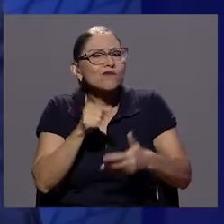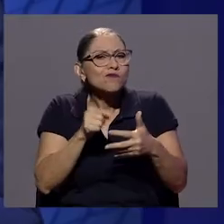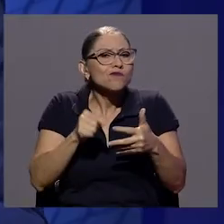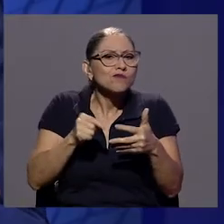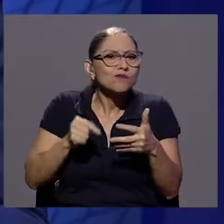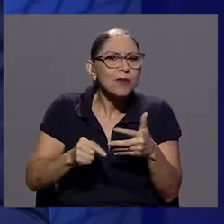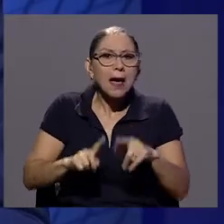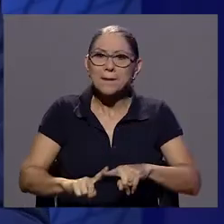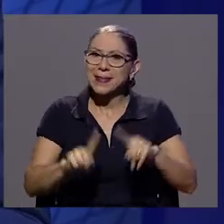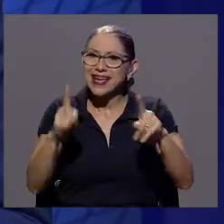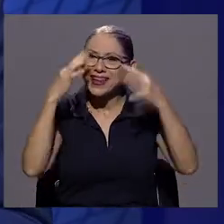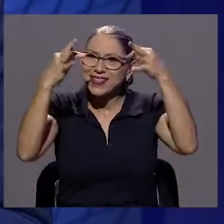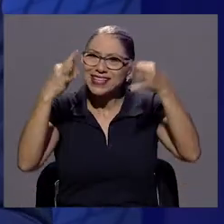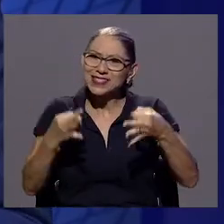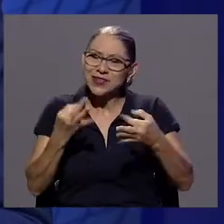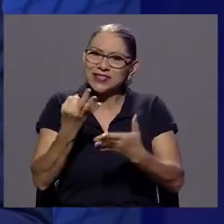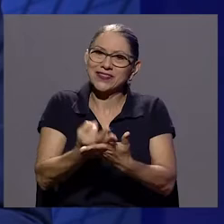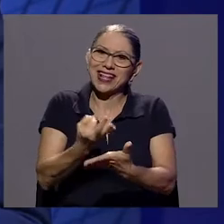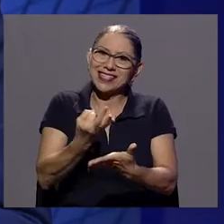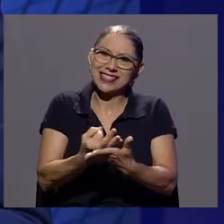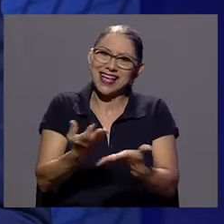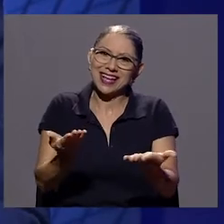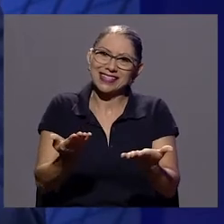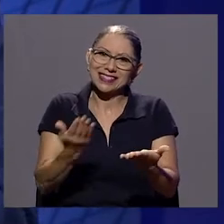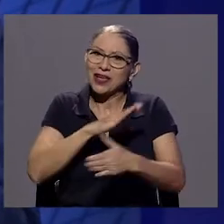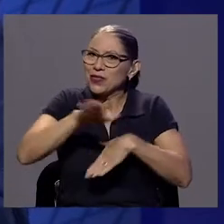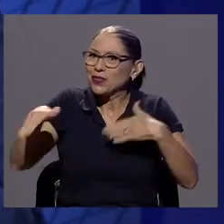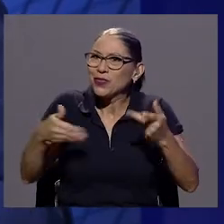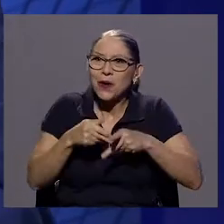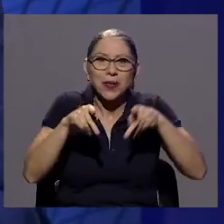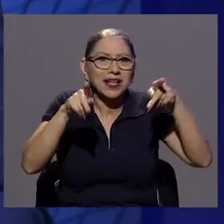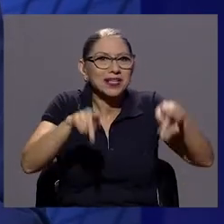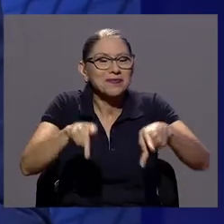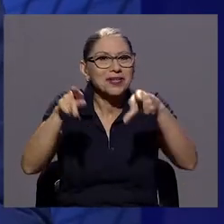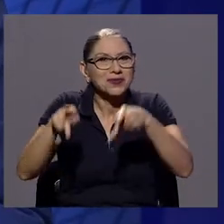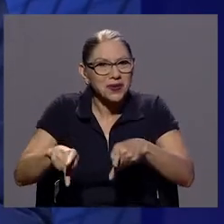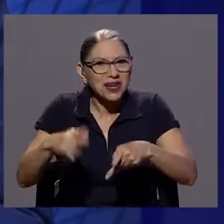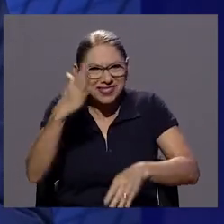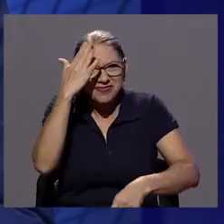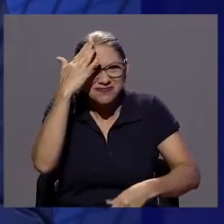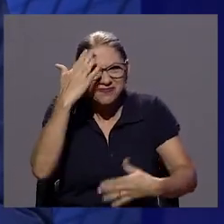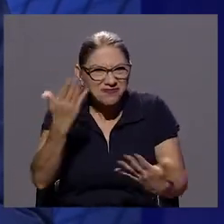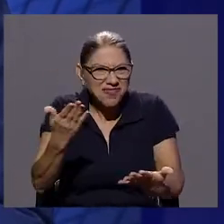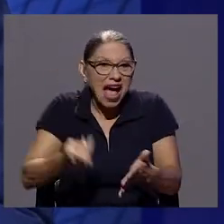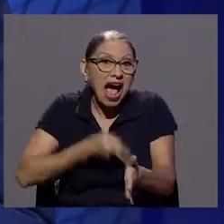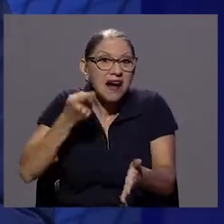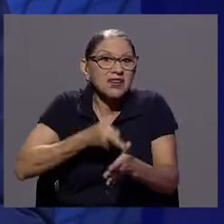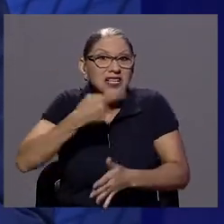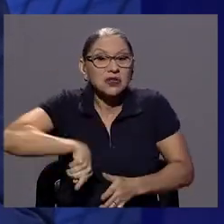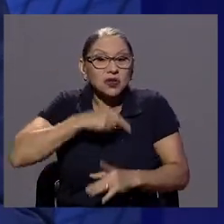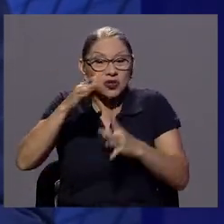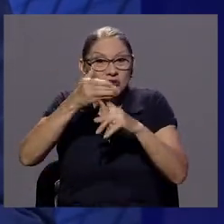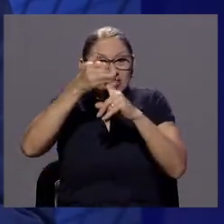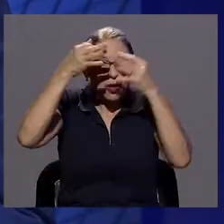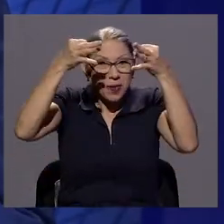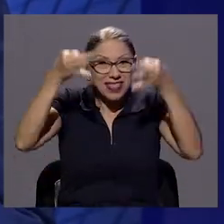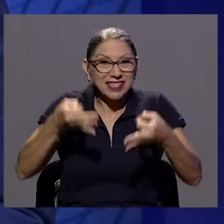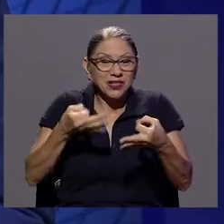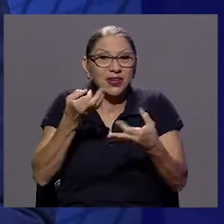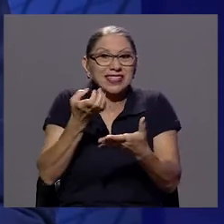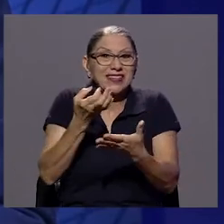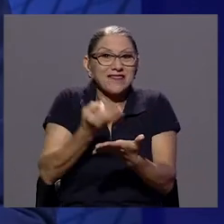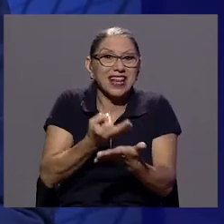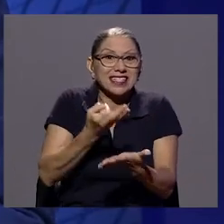y las decisiones financieras está clarísimo, todos somos testigos de eso. A veces nuestras decisiones son más